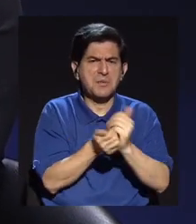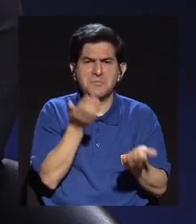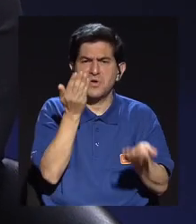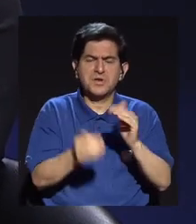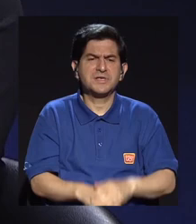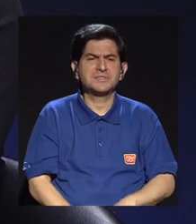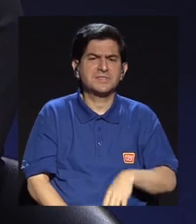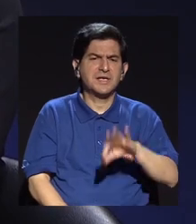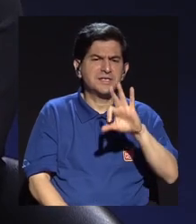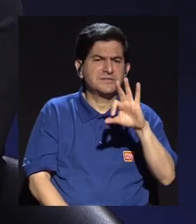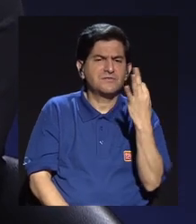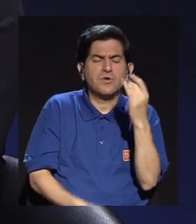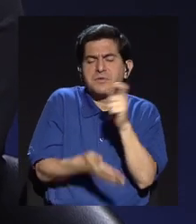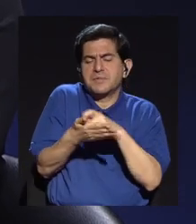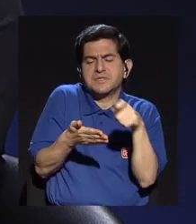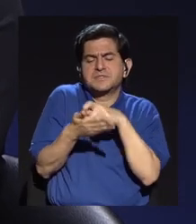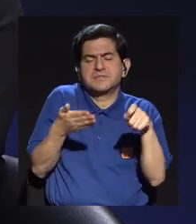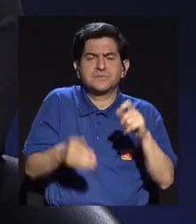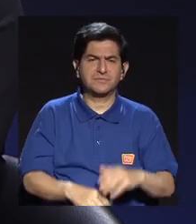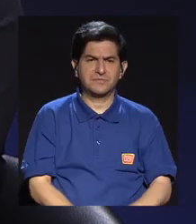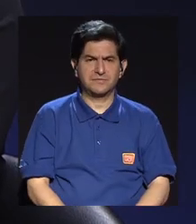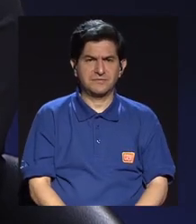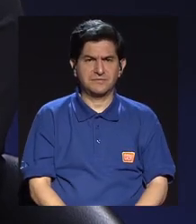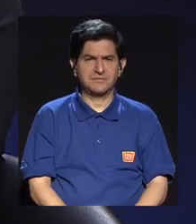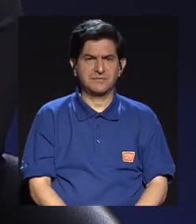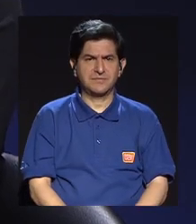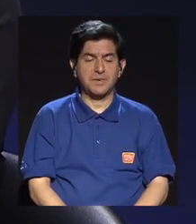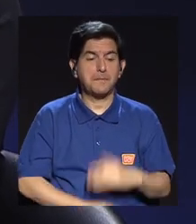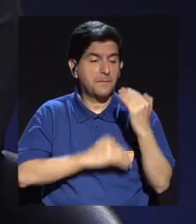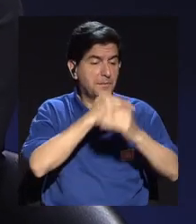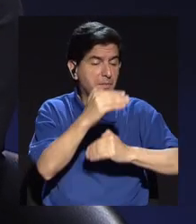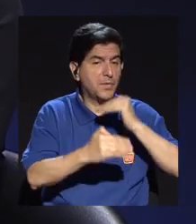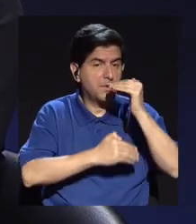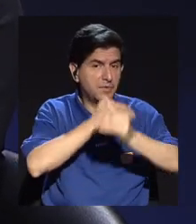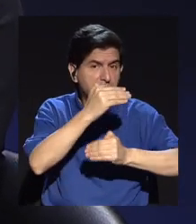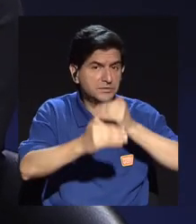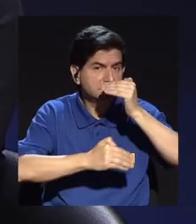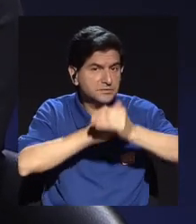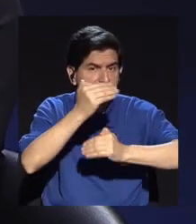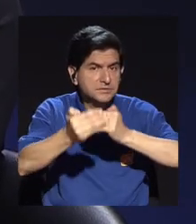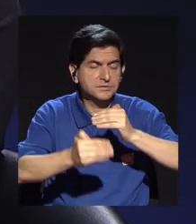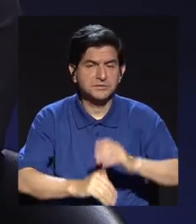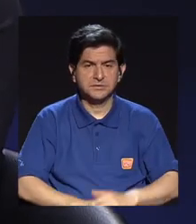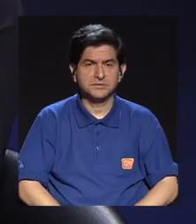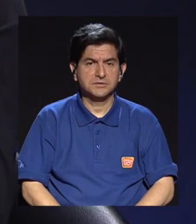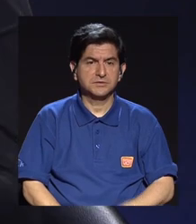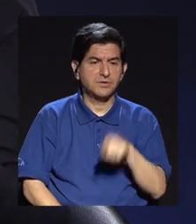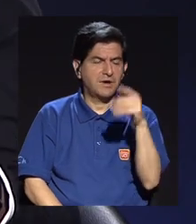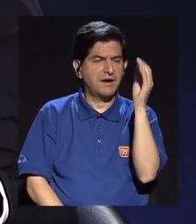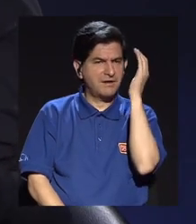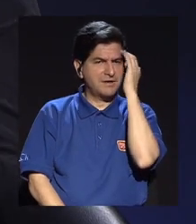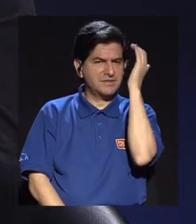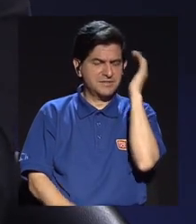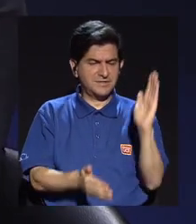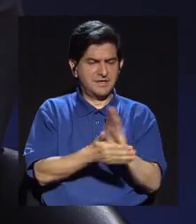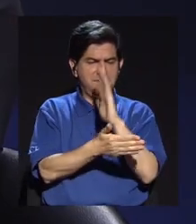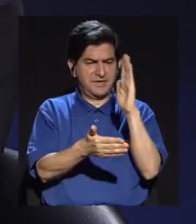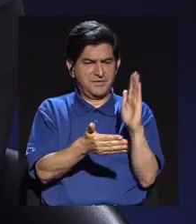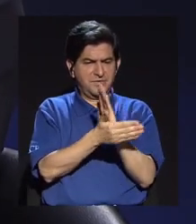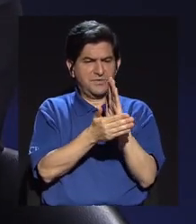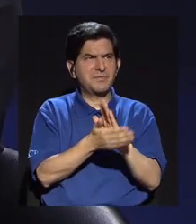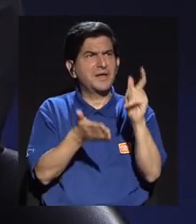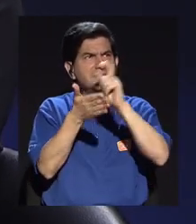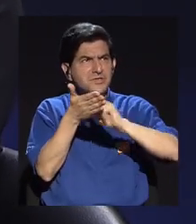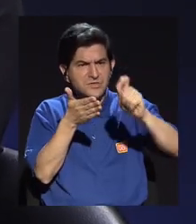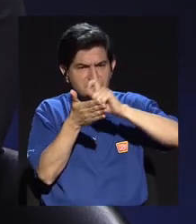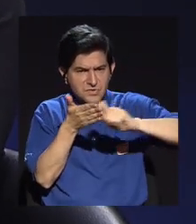tema de estilo. Entonces, yo creo que el proceso de conocer los documentos, de